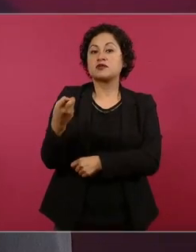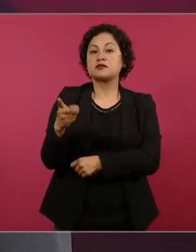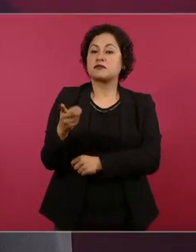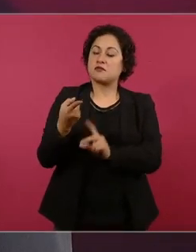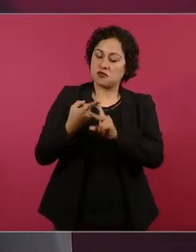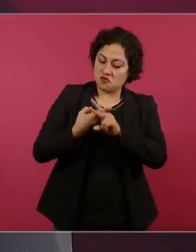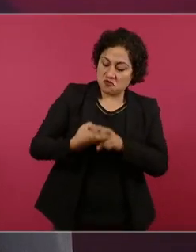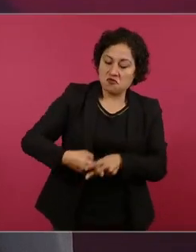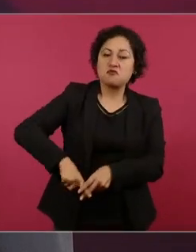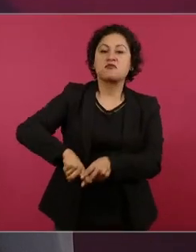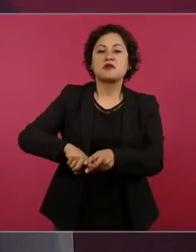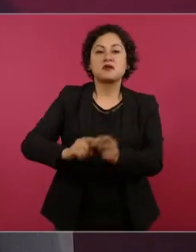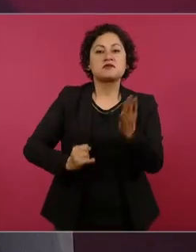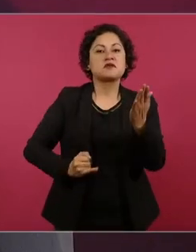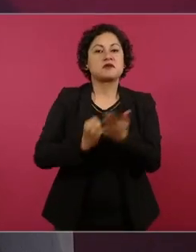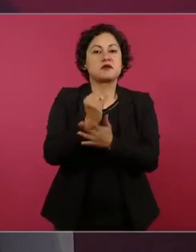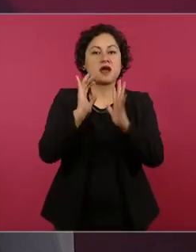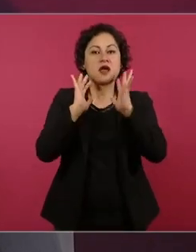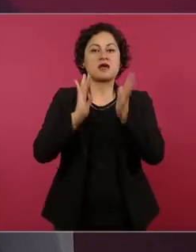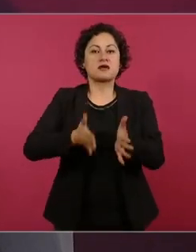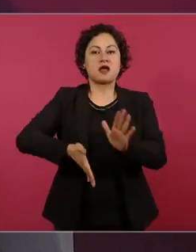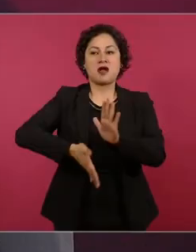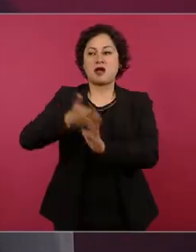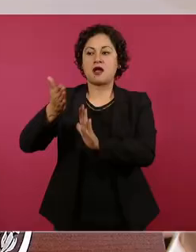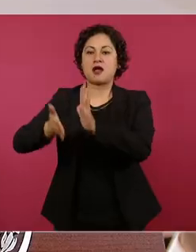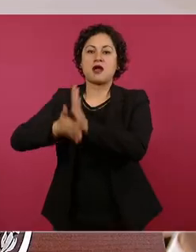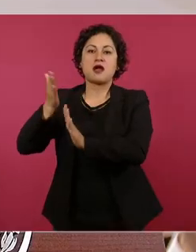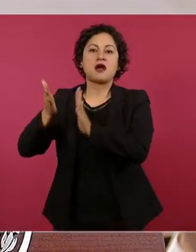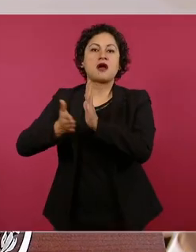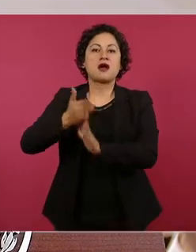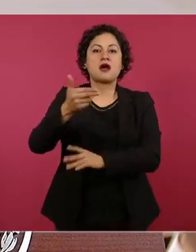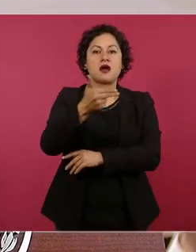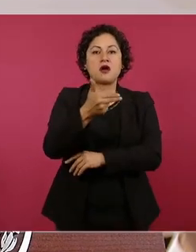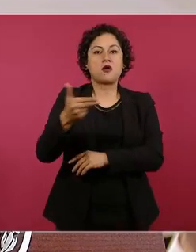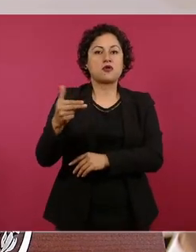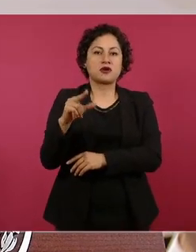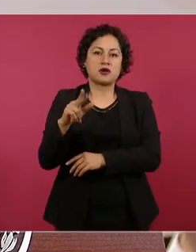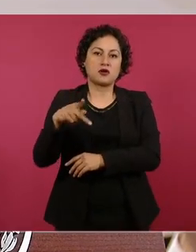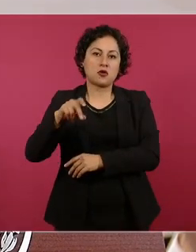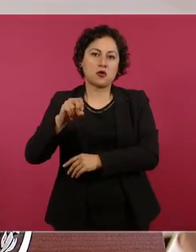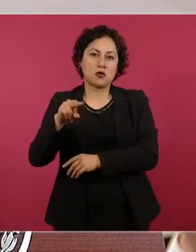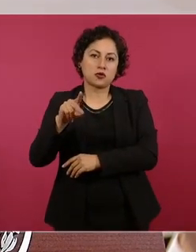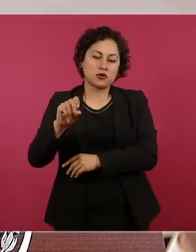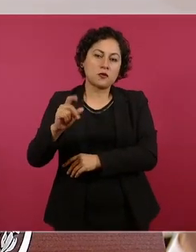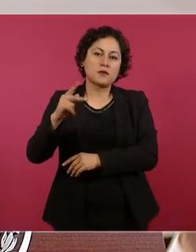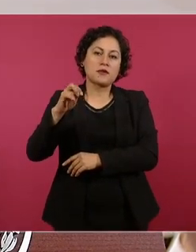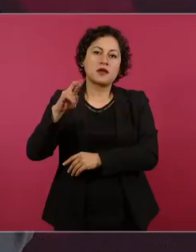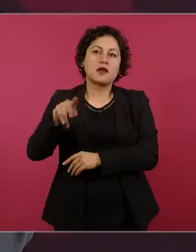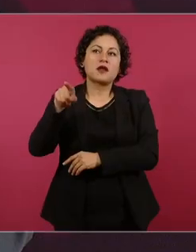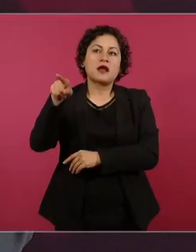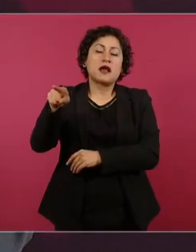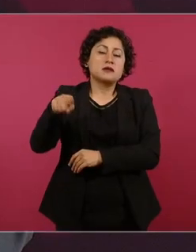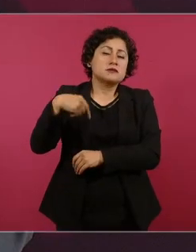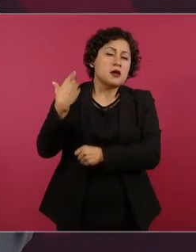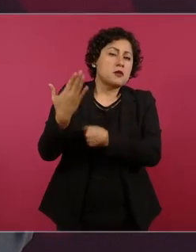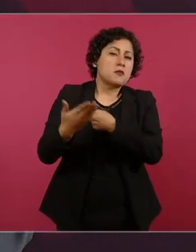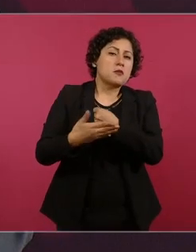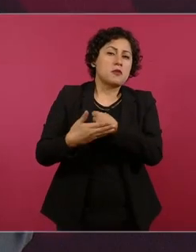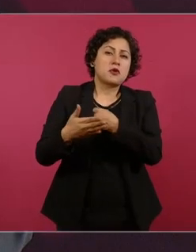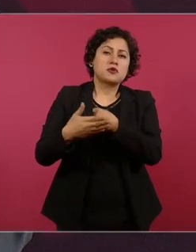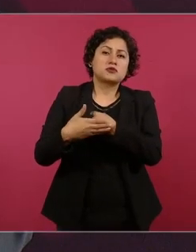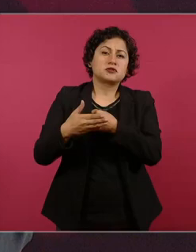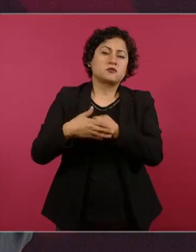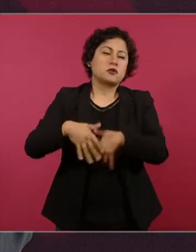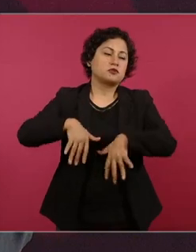del condo hotel The Pier and Diamonds el más importante proyecto